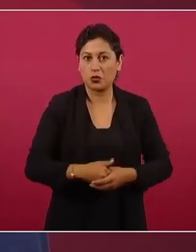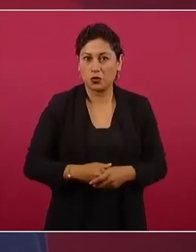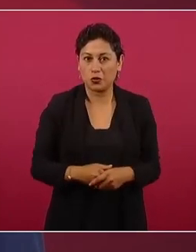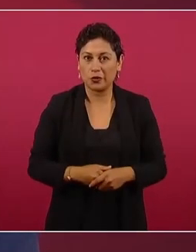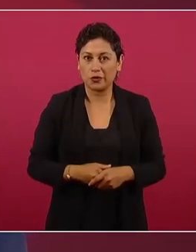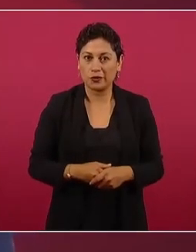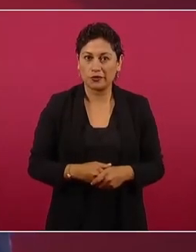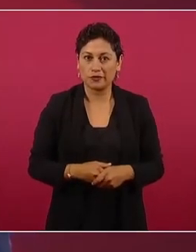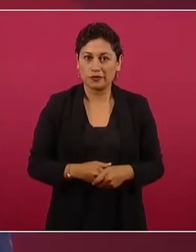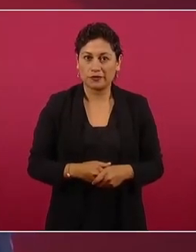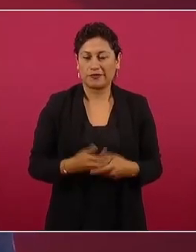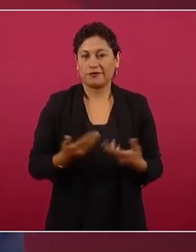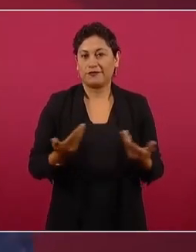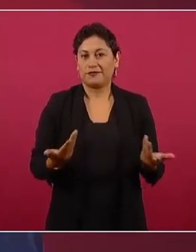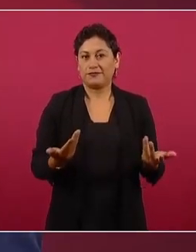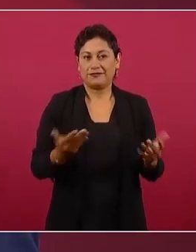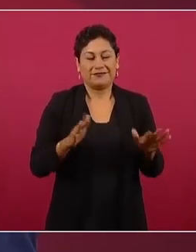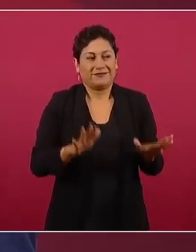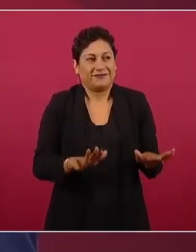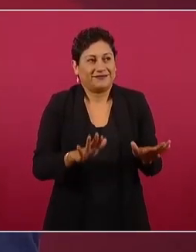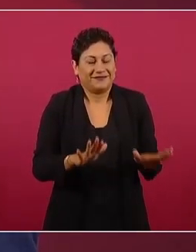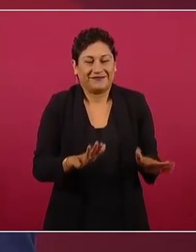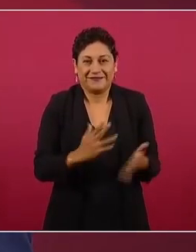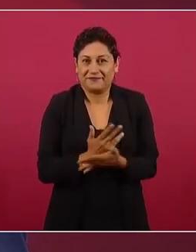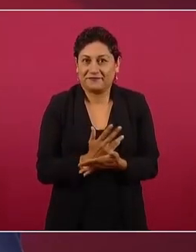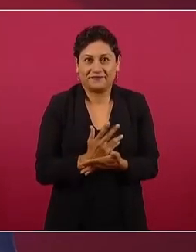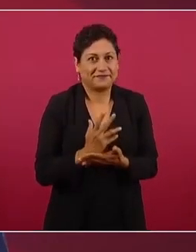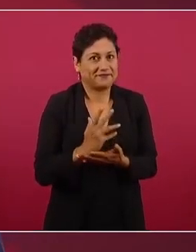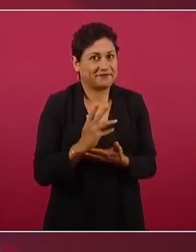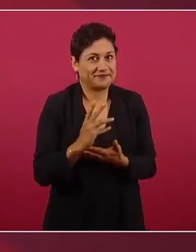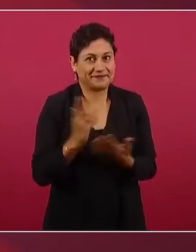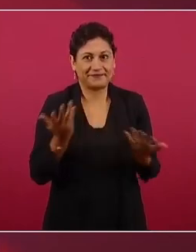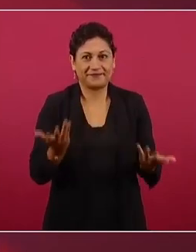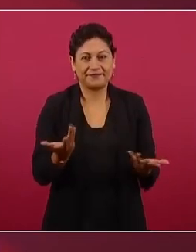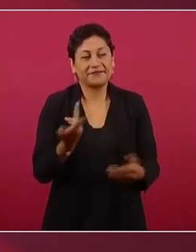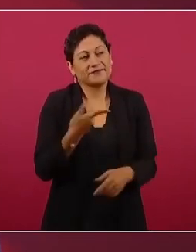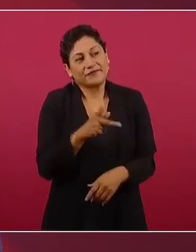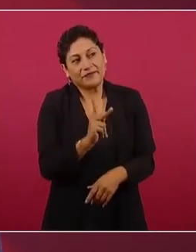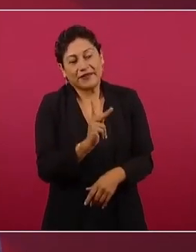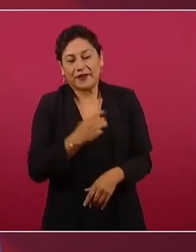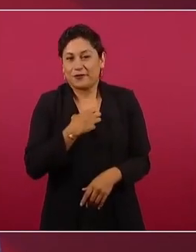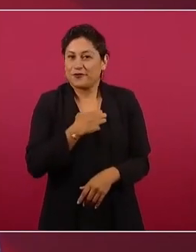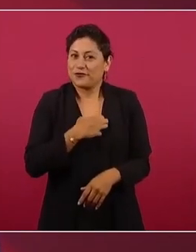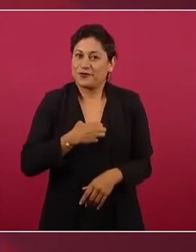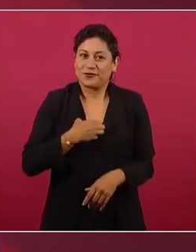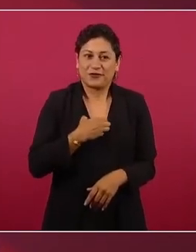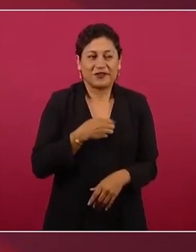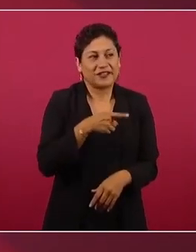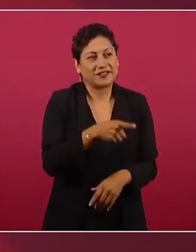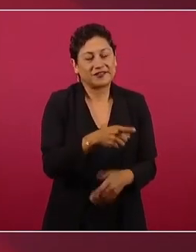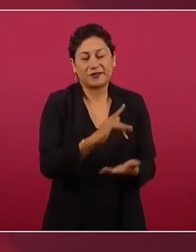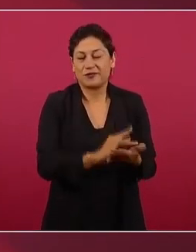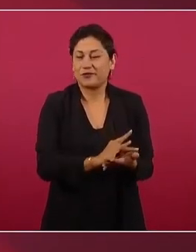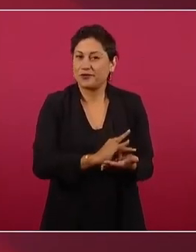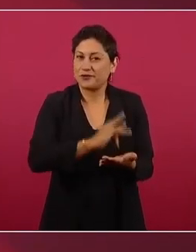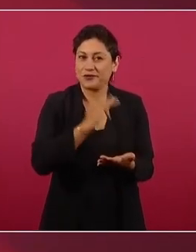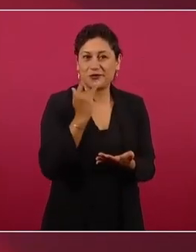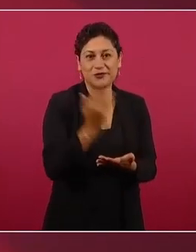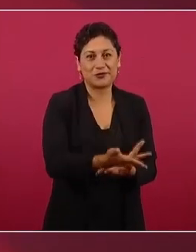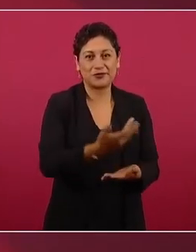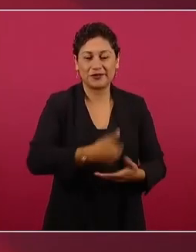no era para tanto, estamos muy contentos contigo, muchas gracias.